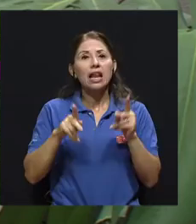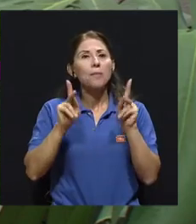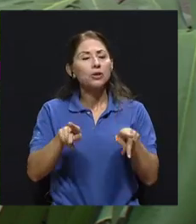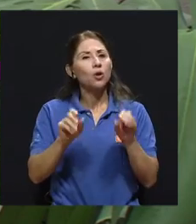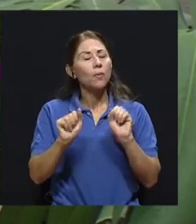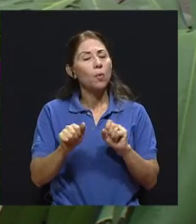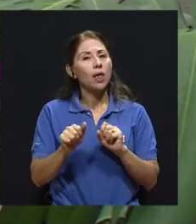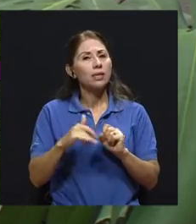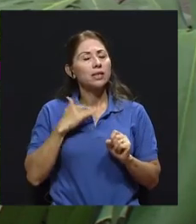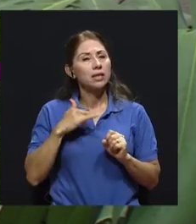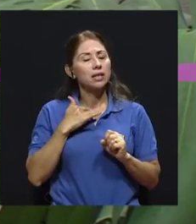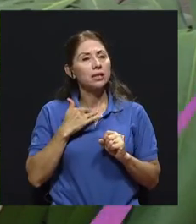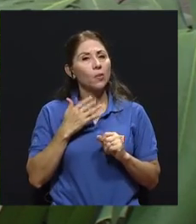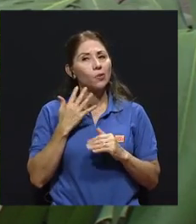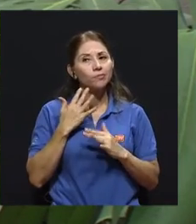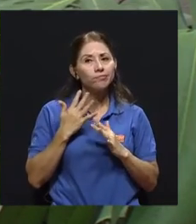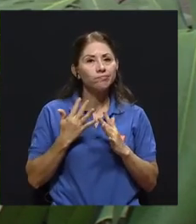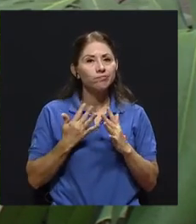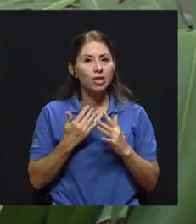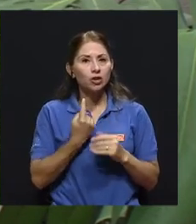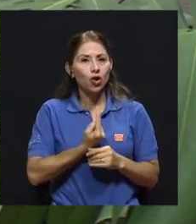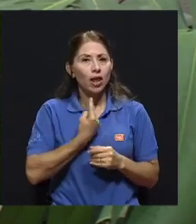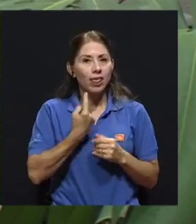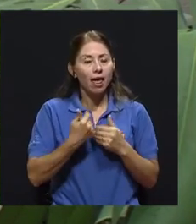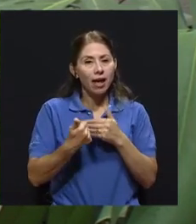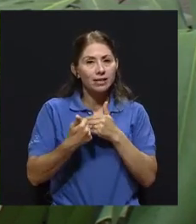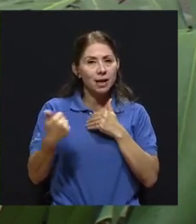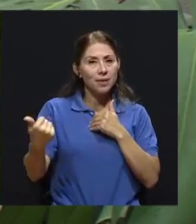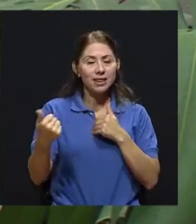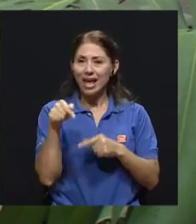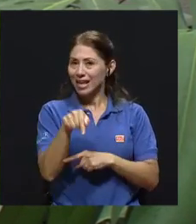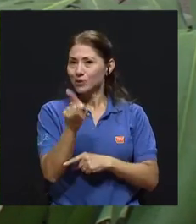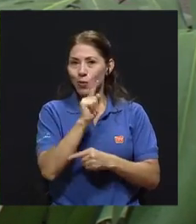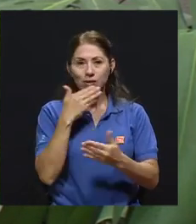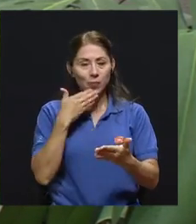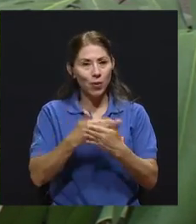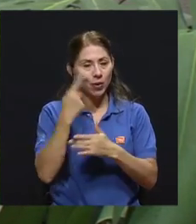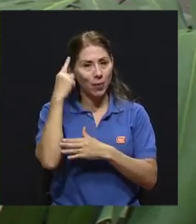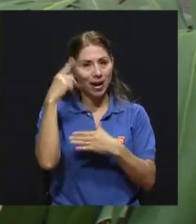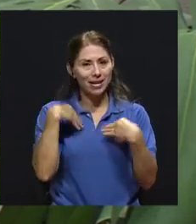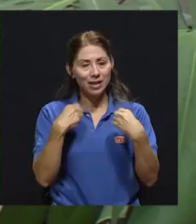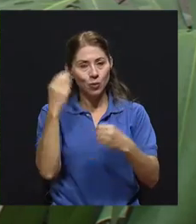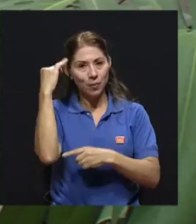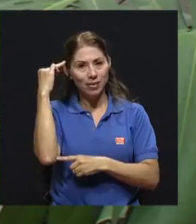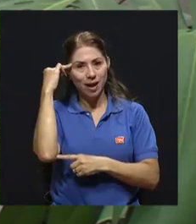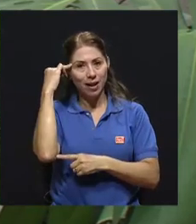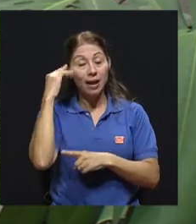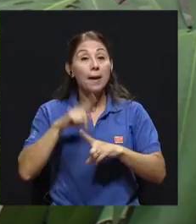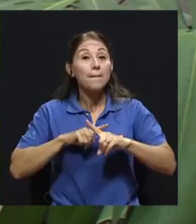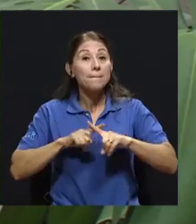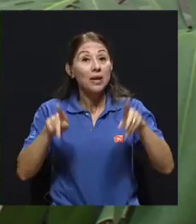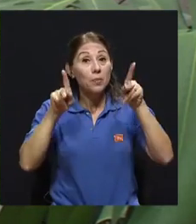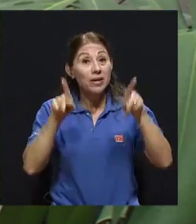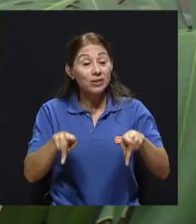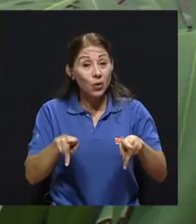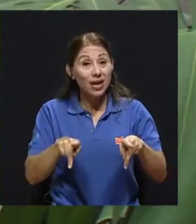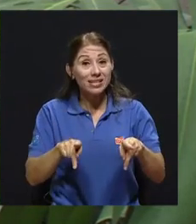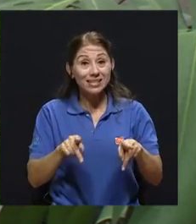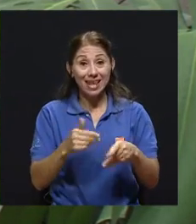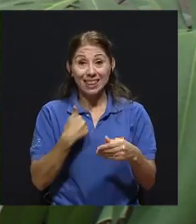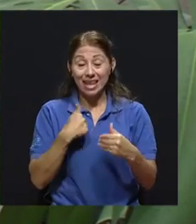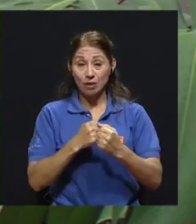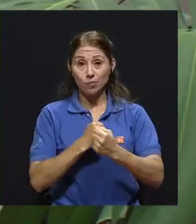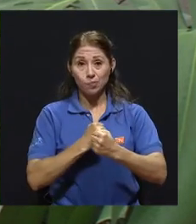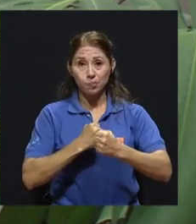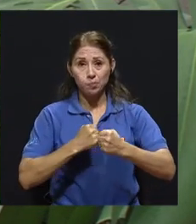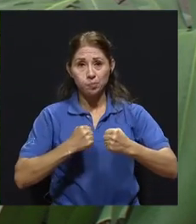soledad o de aislamiento. Eso de por sí no le hace bien a la salud mental de nadie, ¿verdad? Pero en esta condición puede agravarse aún más. Entonces,